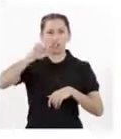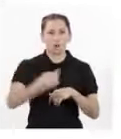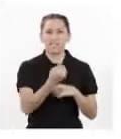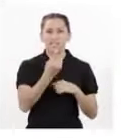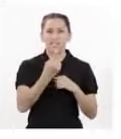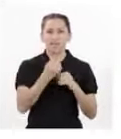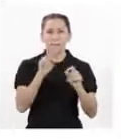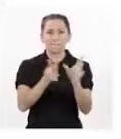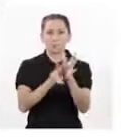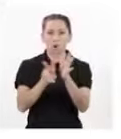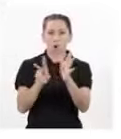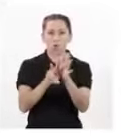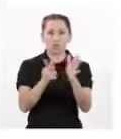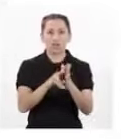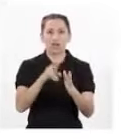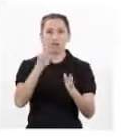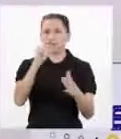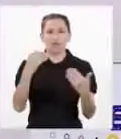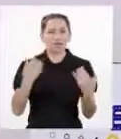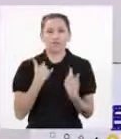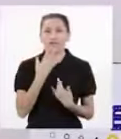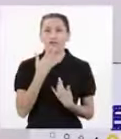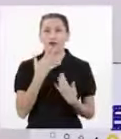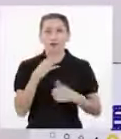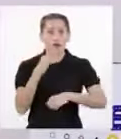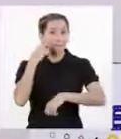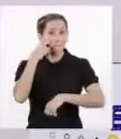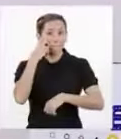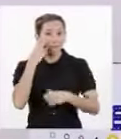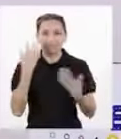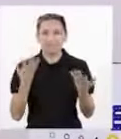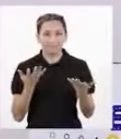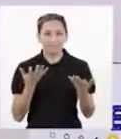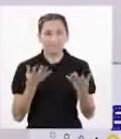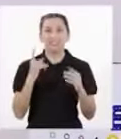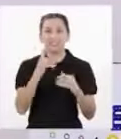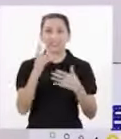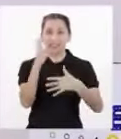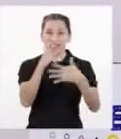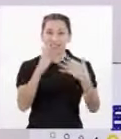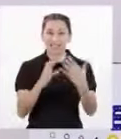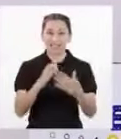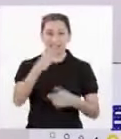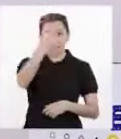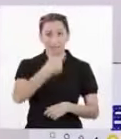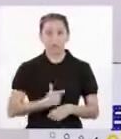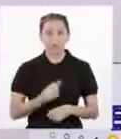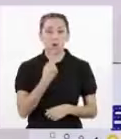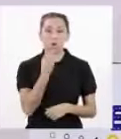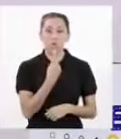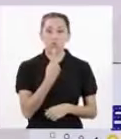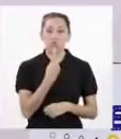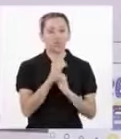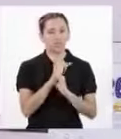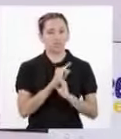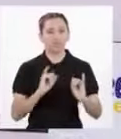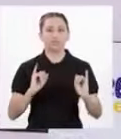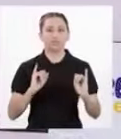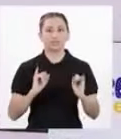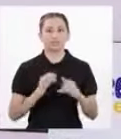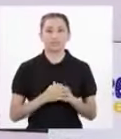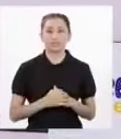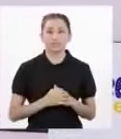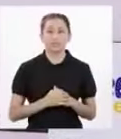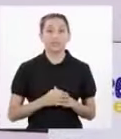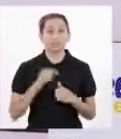demostrar que no existe un solo color de piel Y que aquello que caracteriza a los seres humanos es único e indefinible Hoy